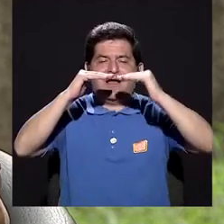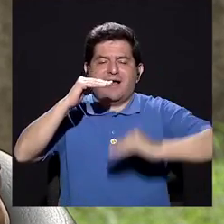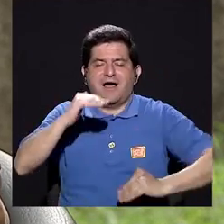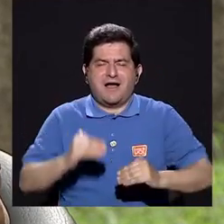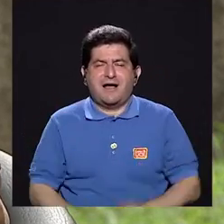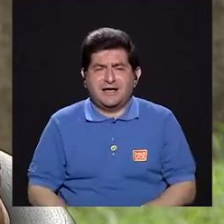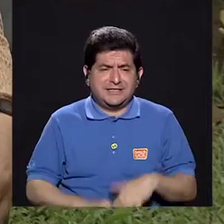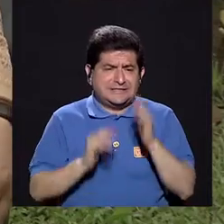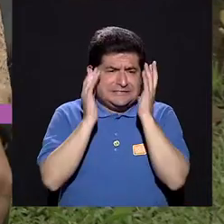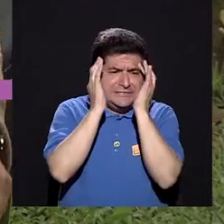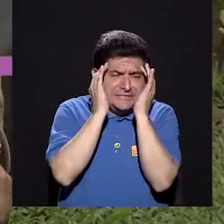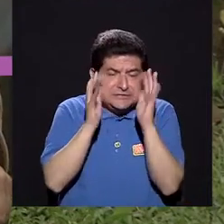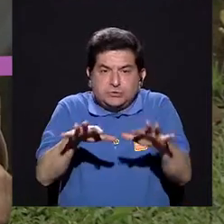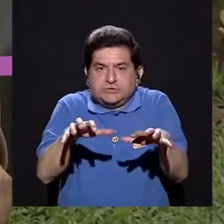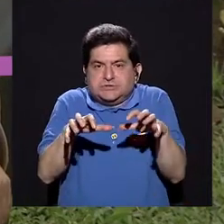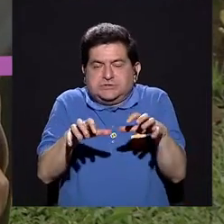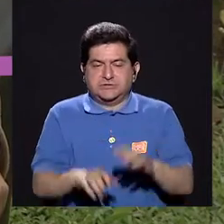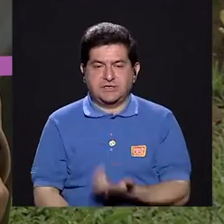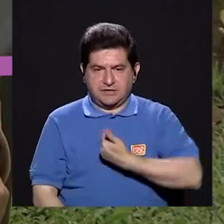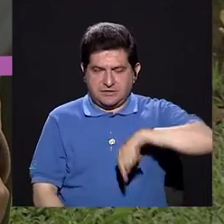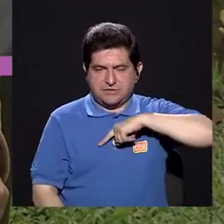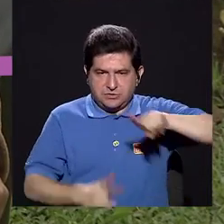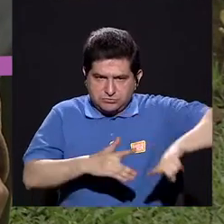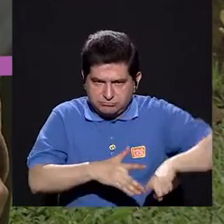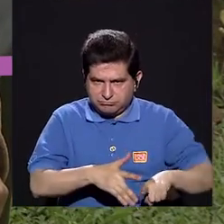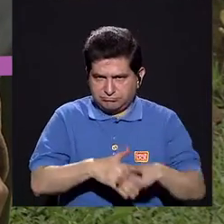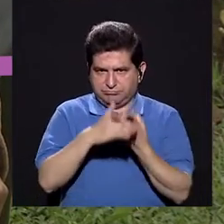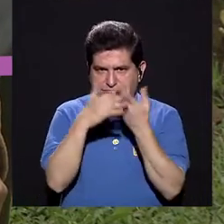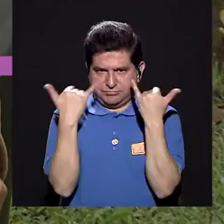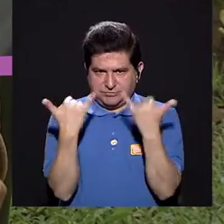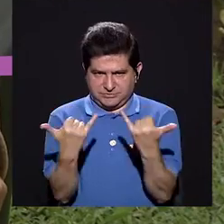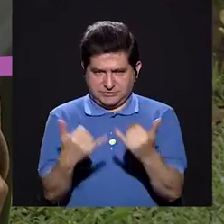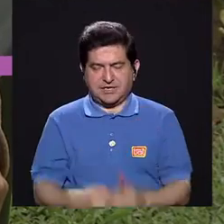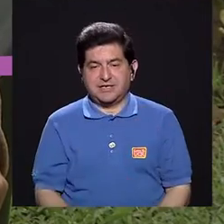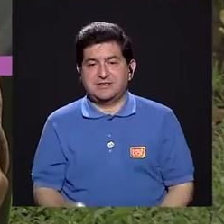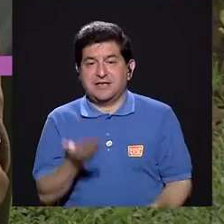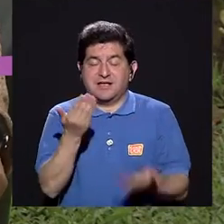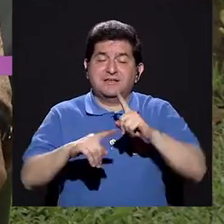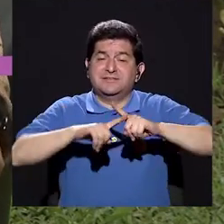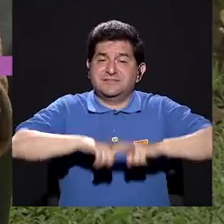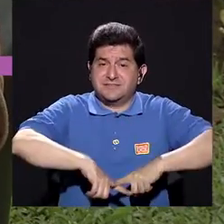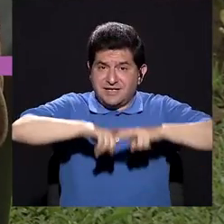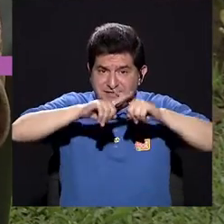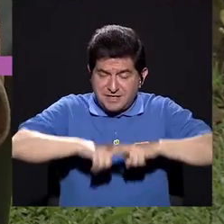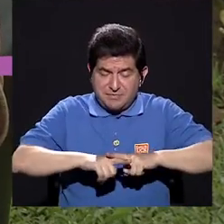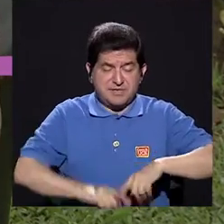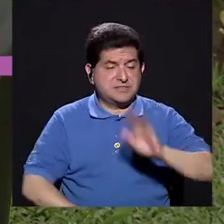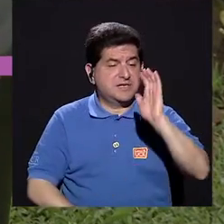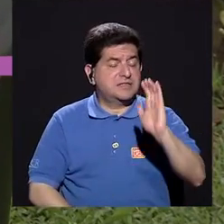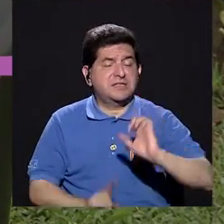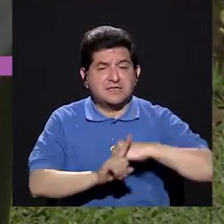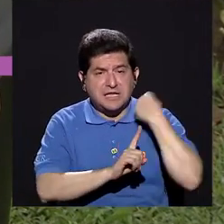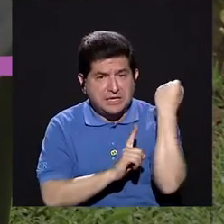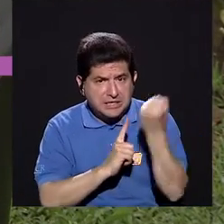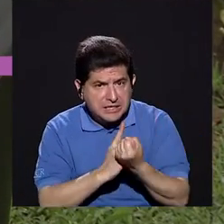y ahí es donde nosotros empezamos a, depende de lo que el niño tenga, empezamos